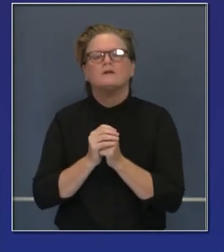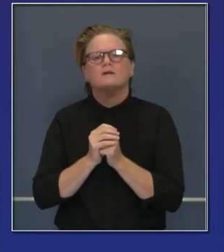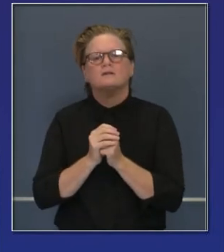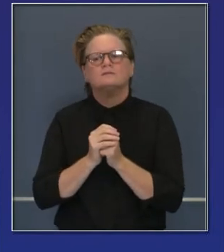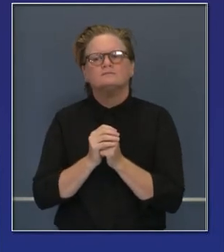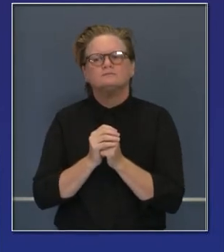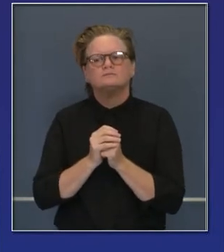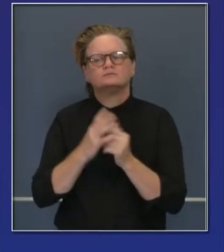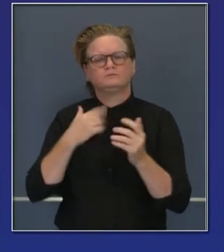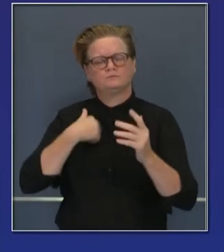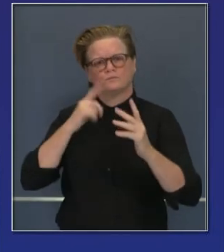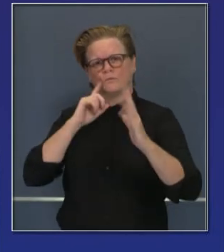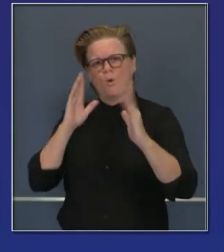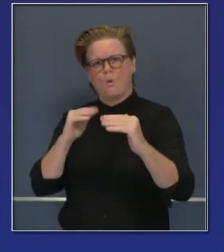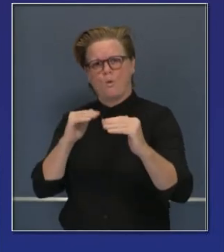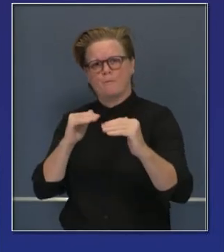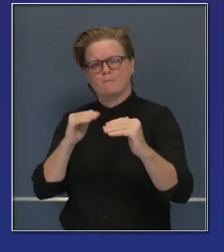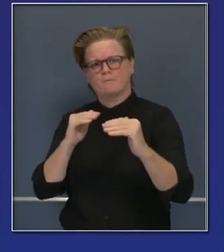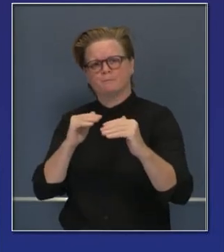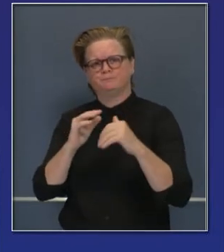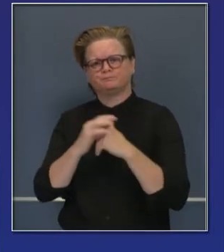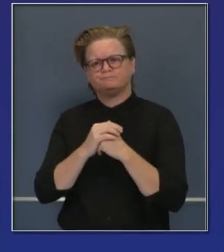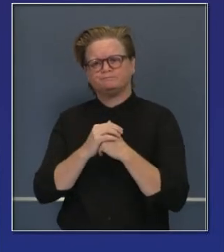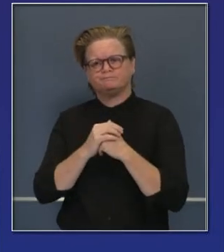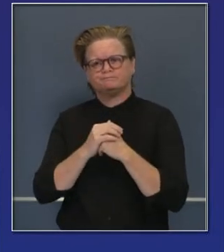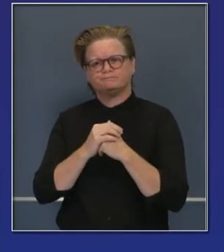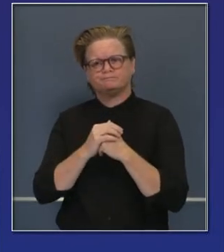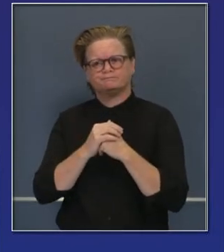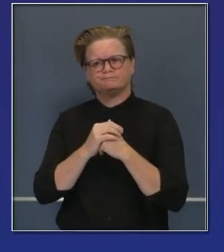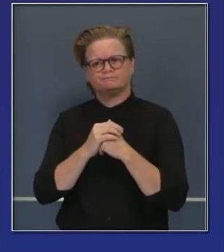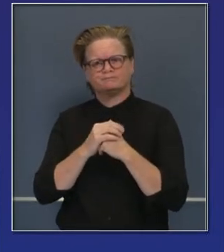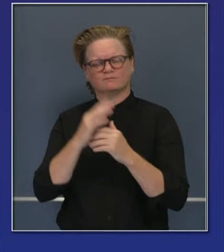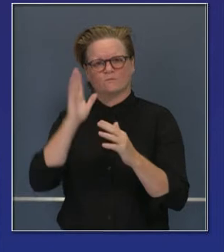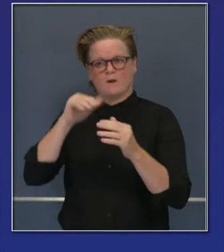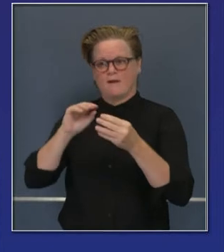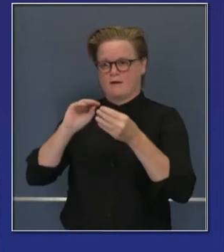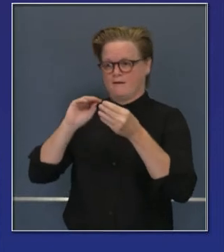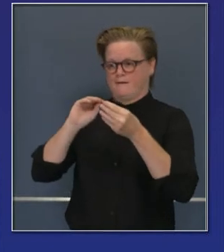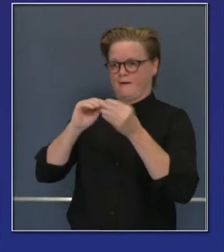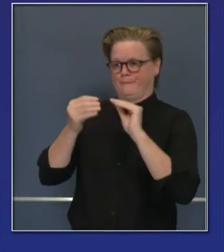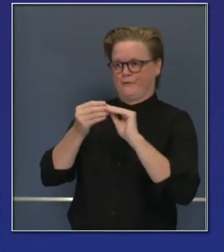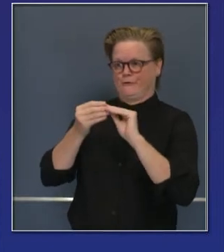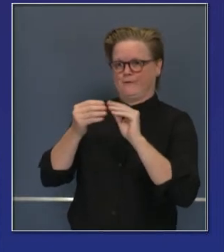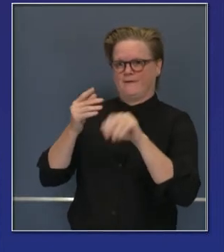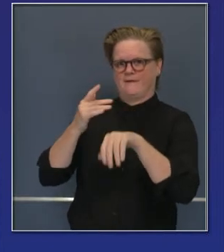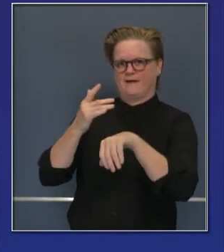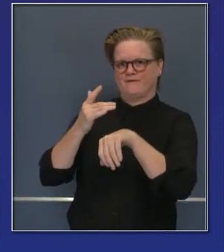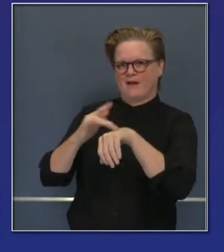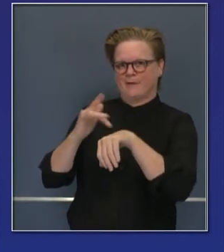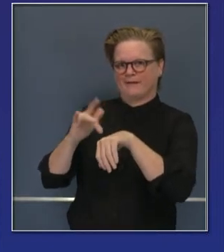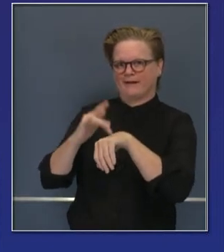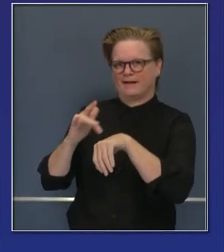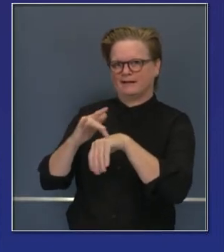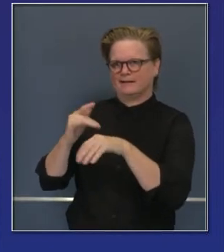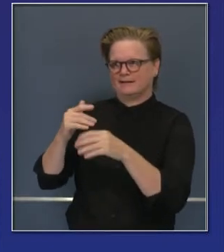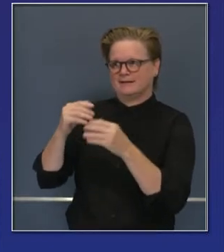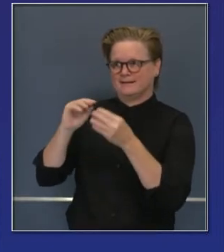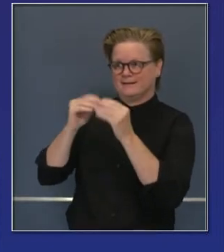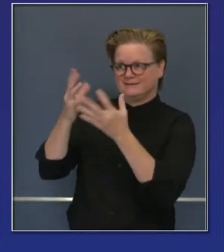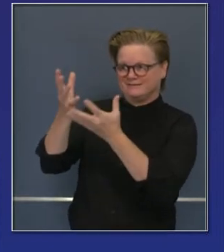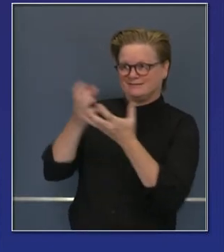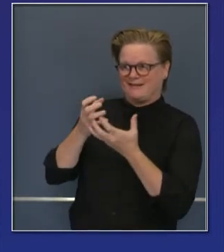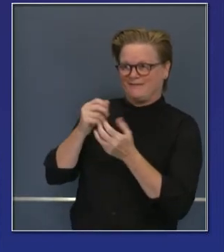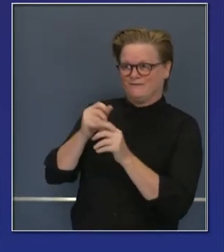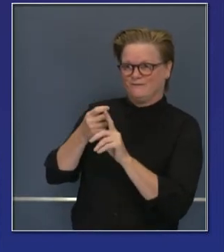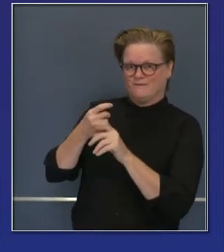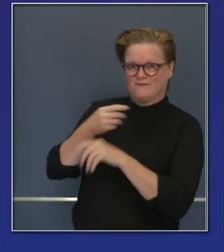Esperamos poder lograr lo que queremos lograr con esa primera fase. Pero eso estará limitado en la disponibilidad de la primera serie